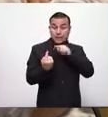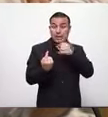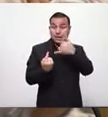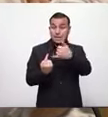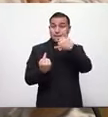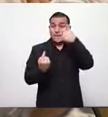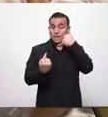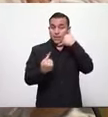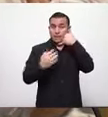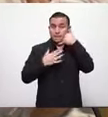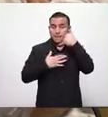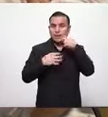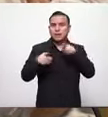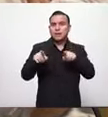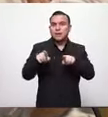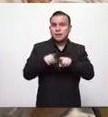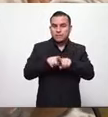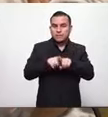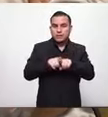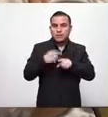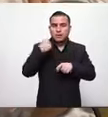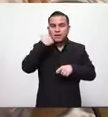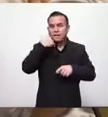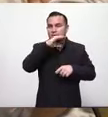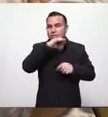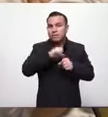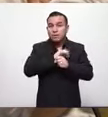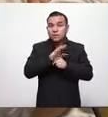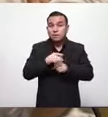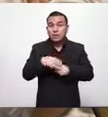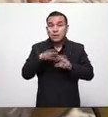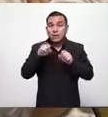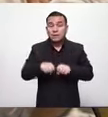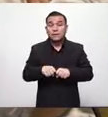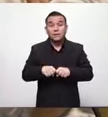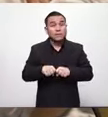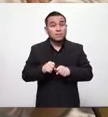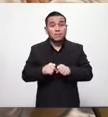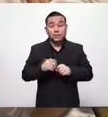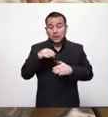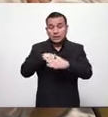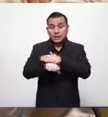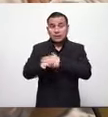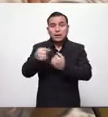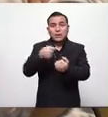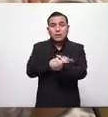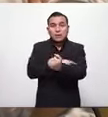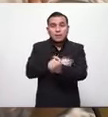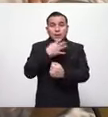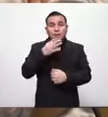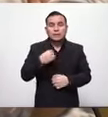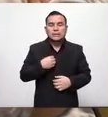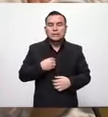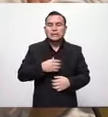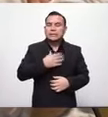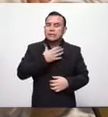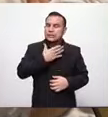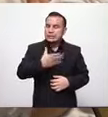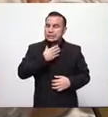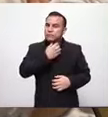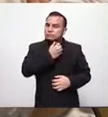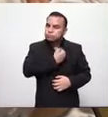mi hermano está infectado de COVID y y no le pueden dar ingreso y es triste la verdad que es triste